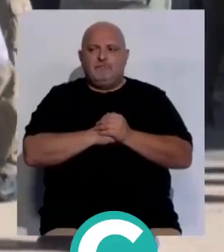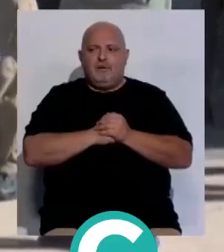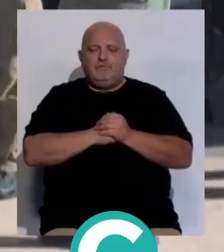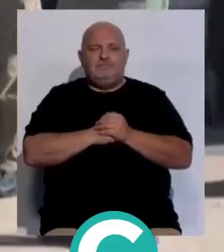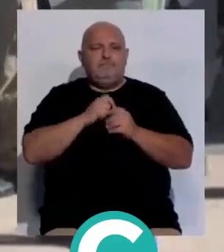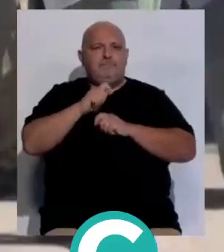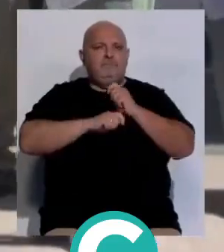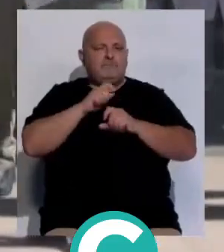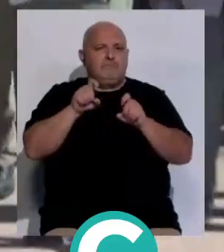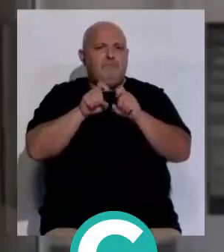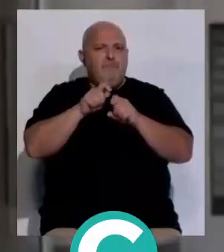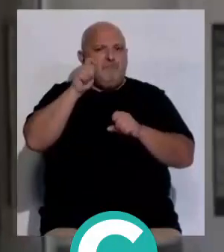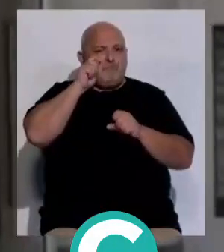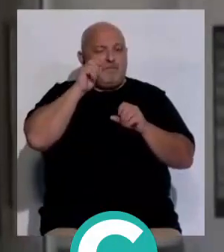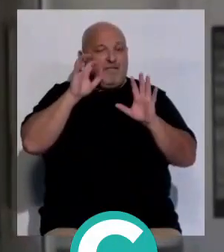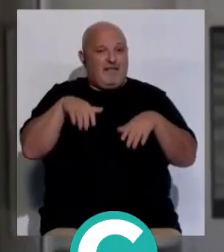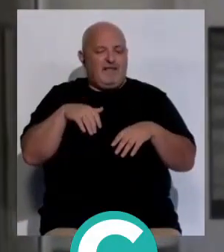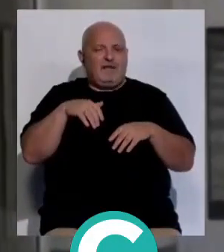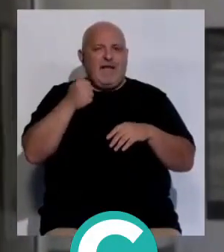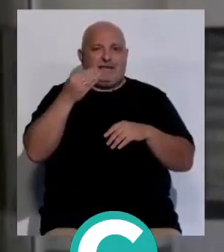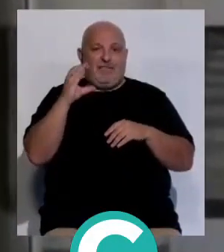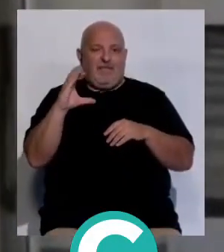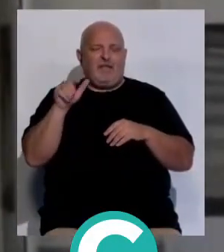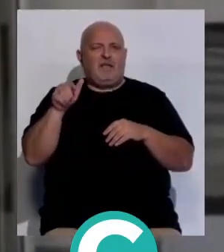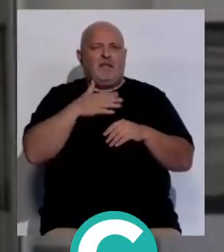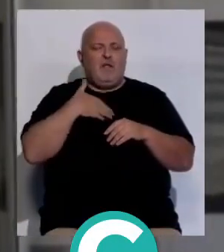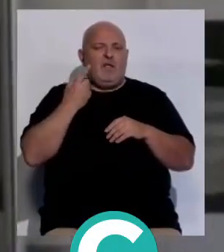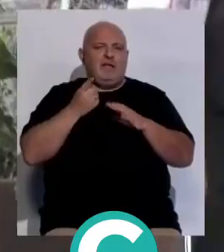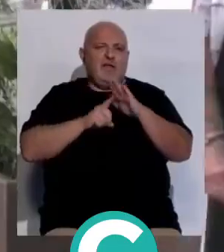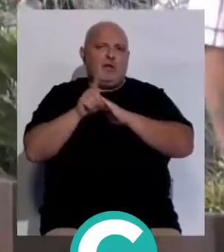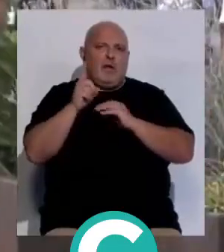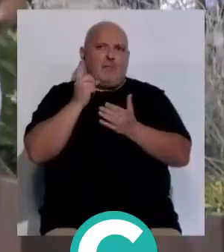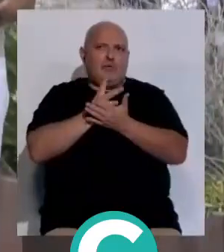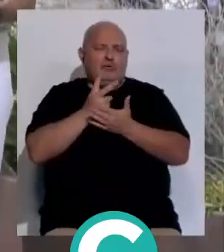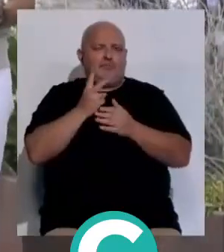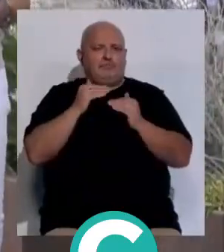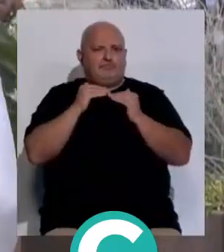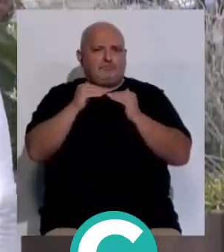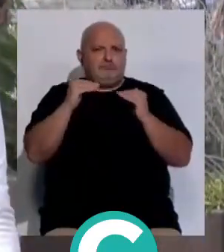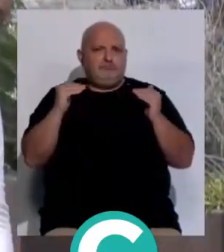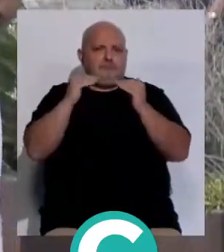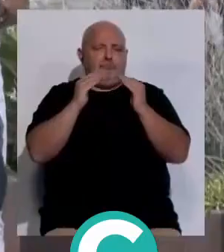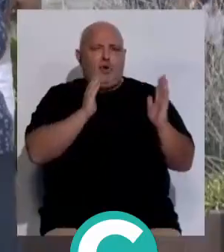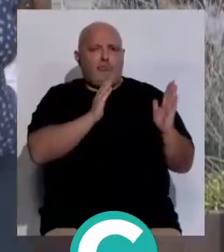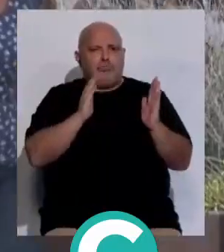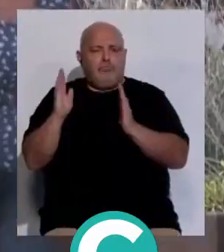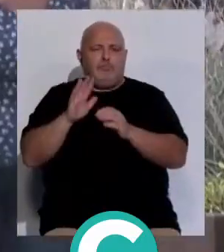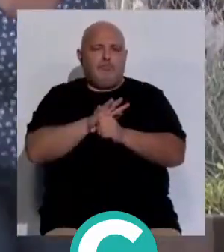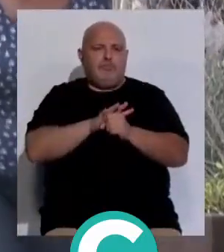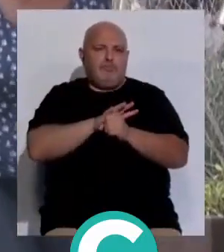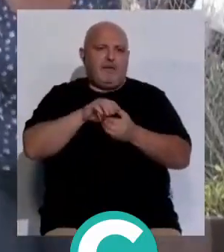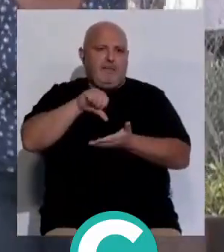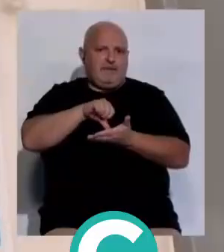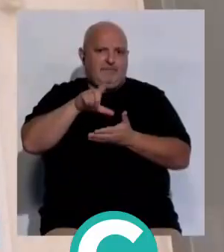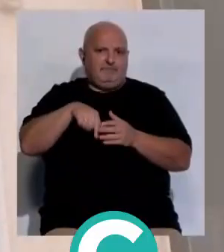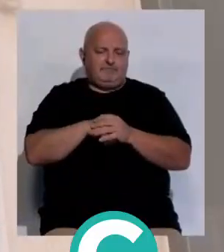La Asociación de Empresas Turísticas de Cádiz, AETC, apuesta por un desarrollo turístico sostenible, equilibrado y ordenado para la provincia y la